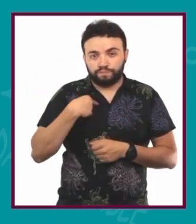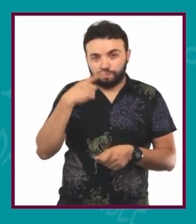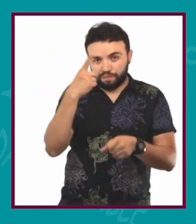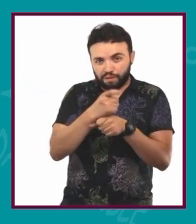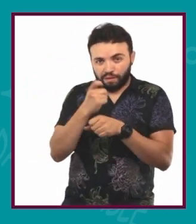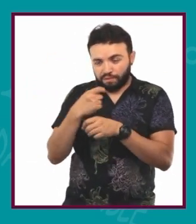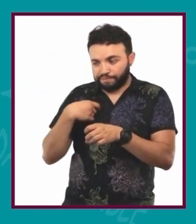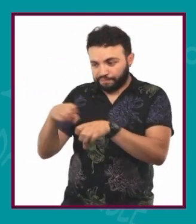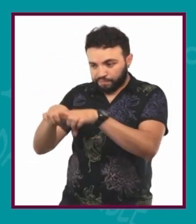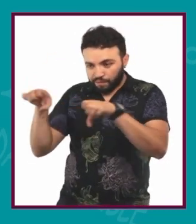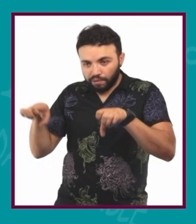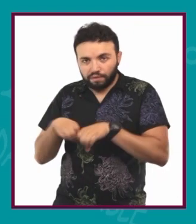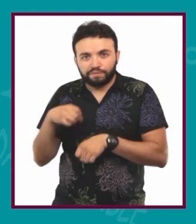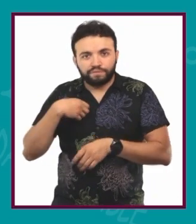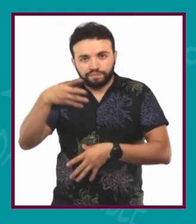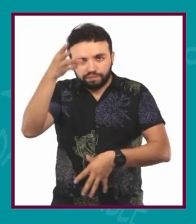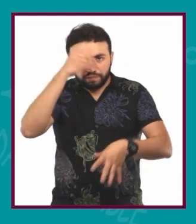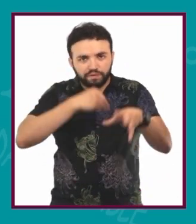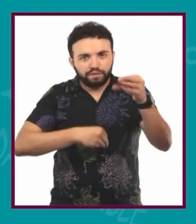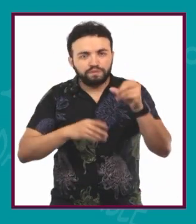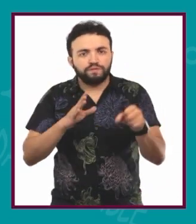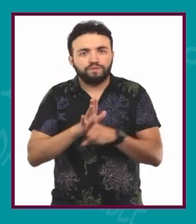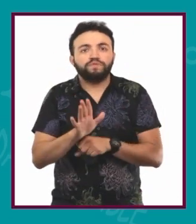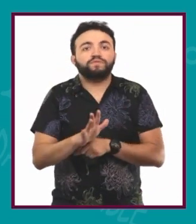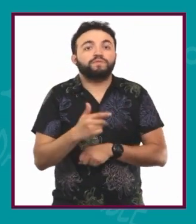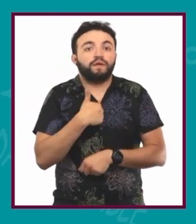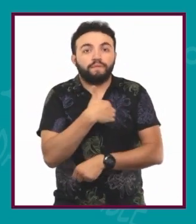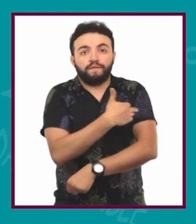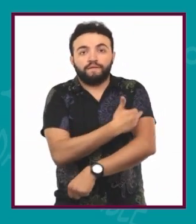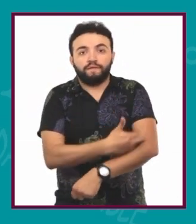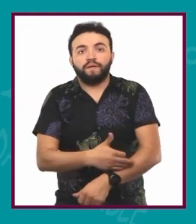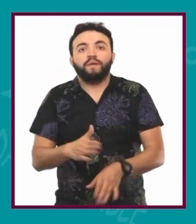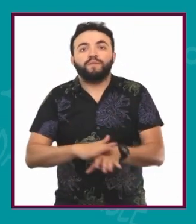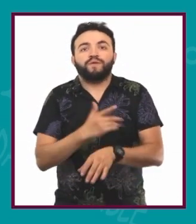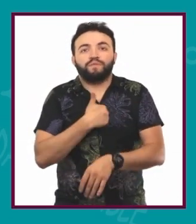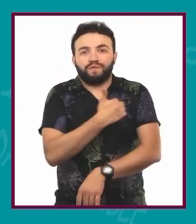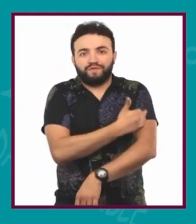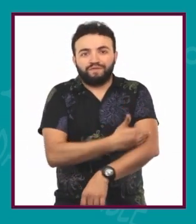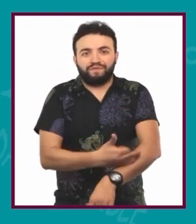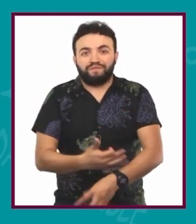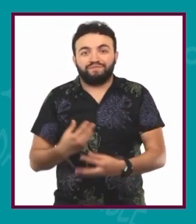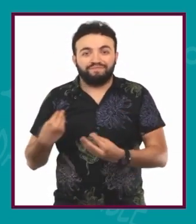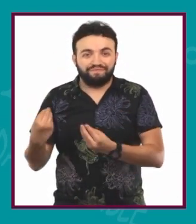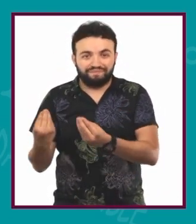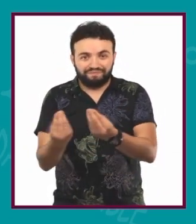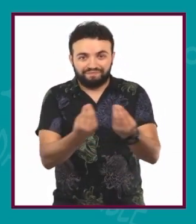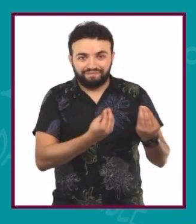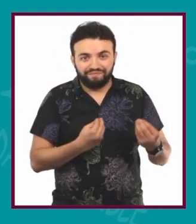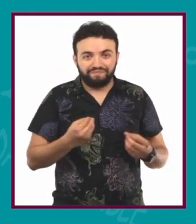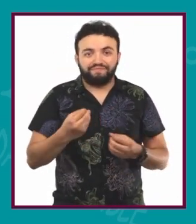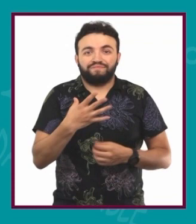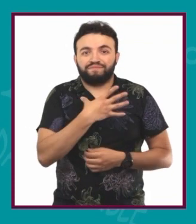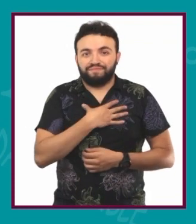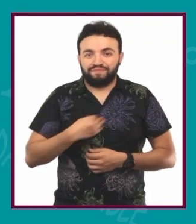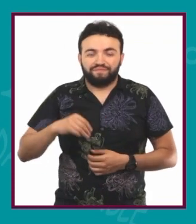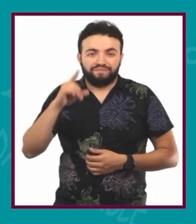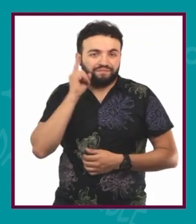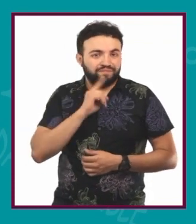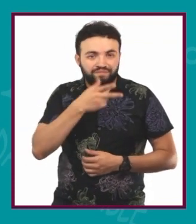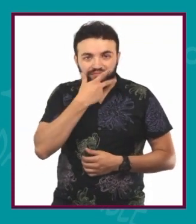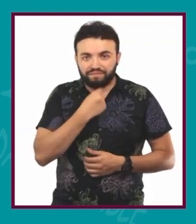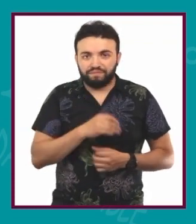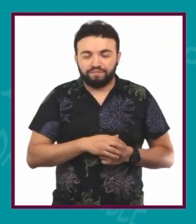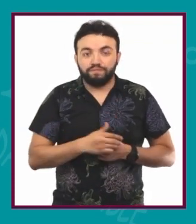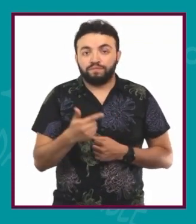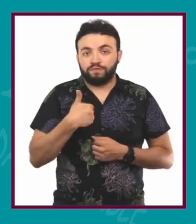autonomía y de que mi voz se escuchara fue en mi familia, porque en mi familia éramos muchas hijas e hijos. Y